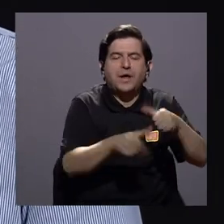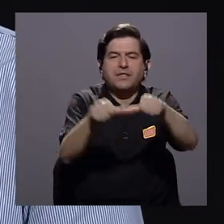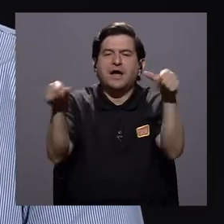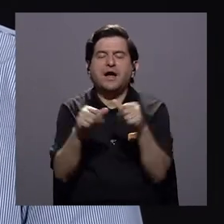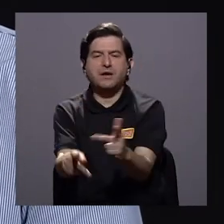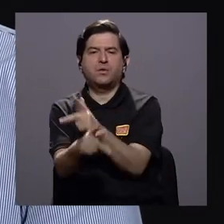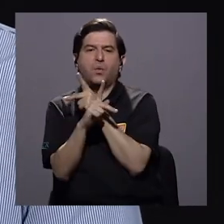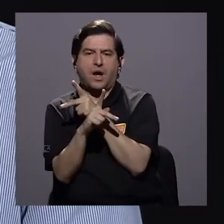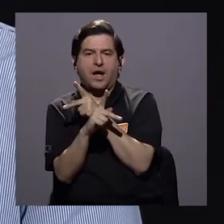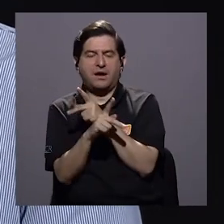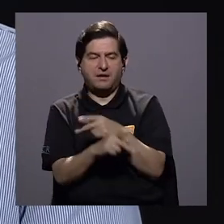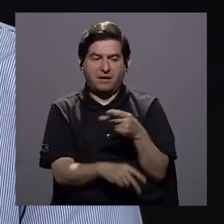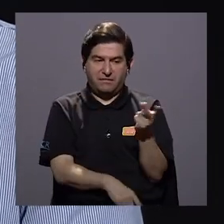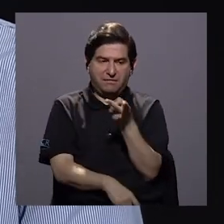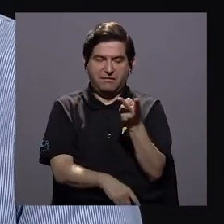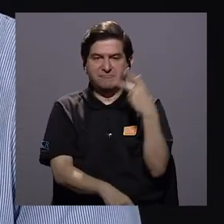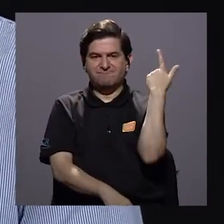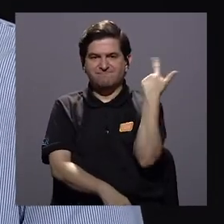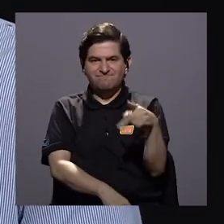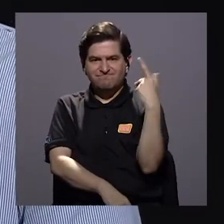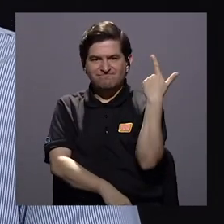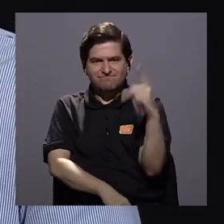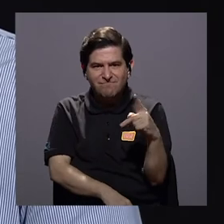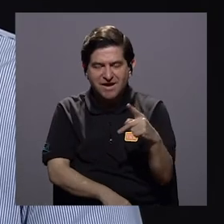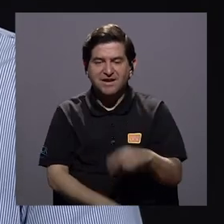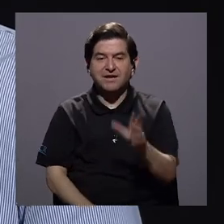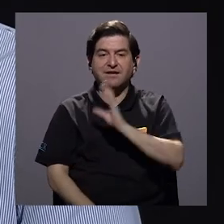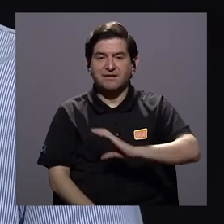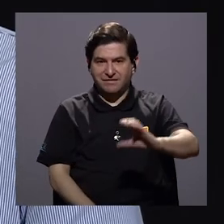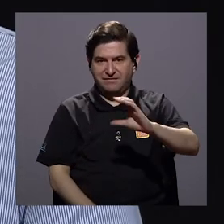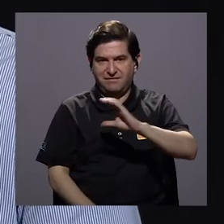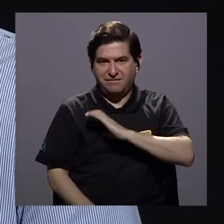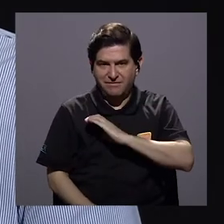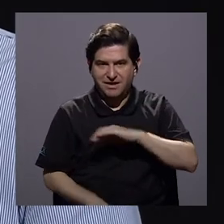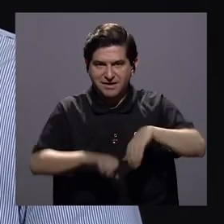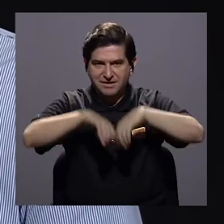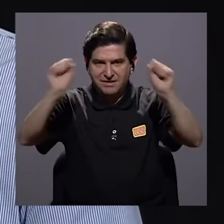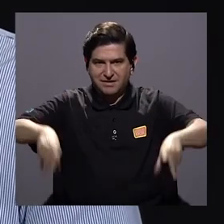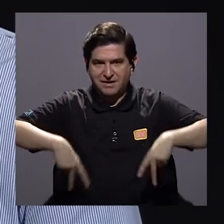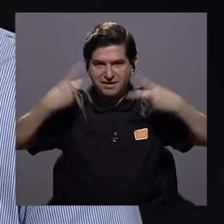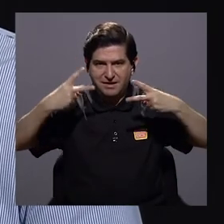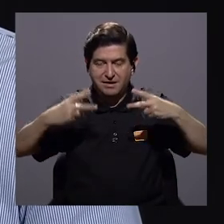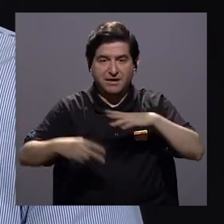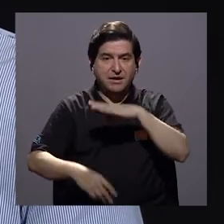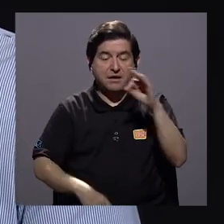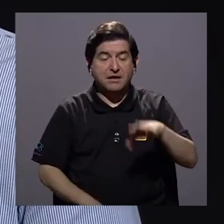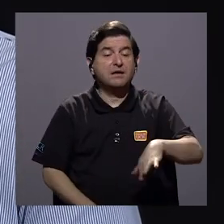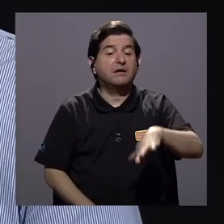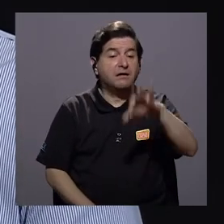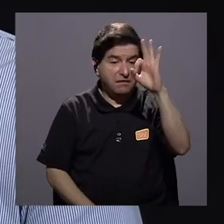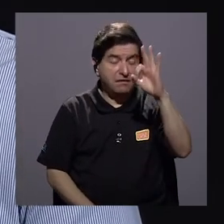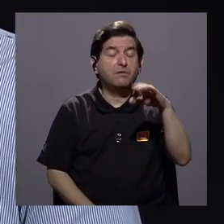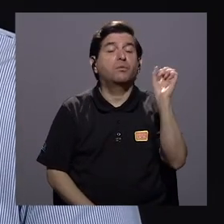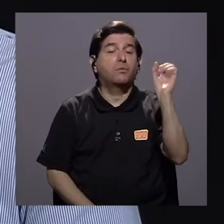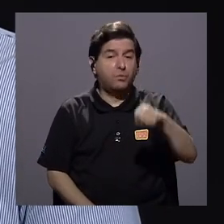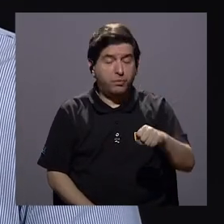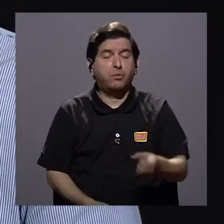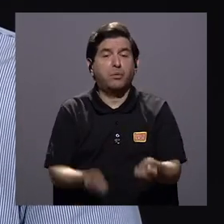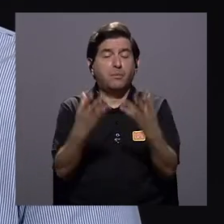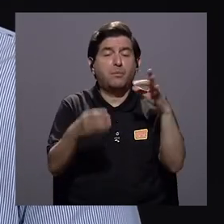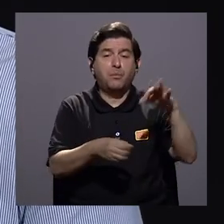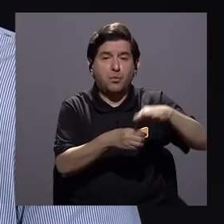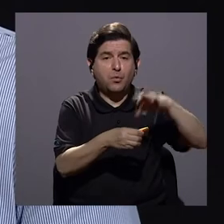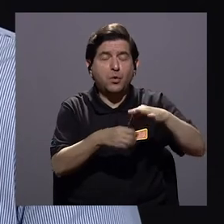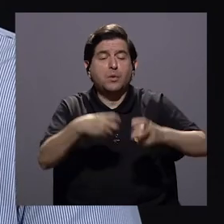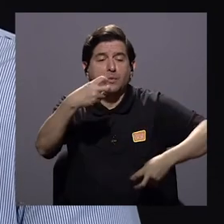o como un área protegida amenaza la calidad de ese ecosistema y encontramos efectivamente una gran cantidad de